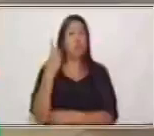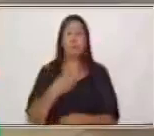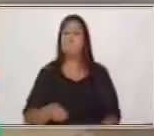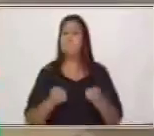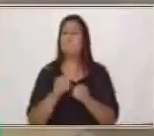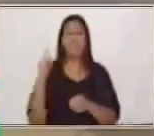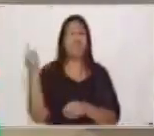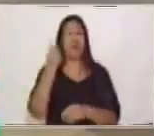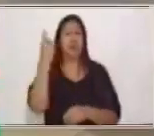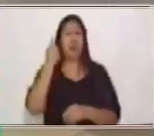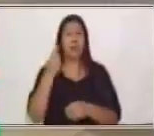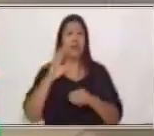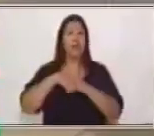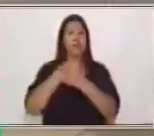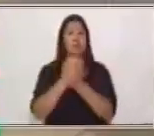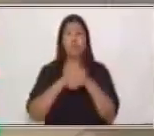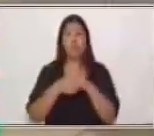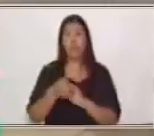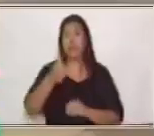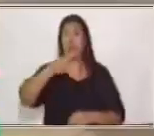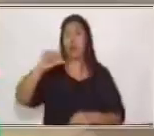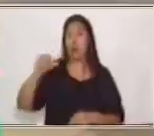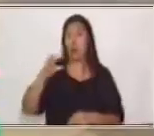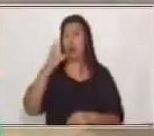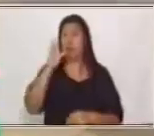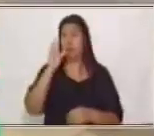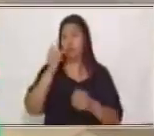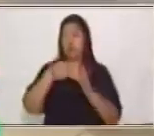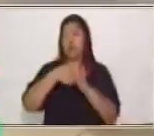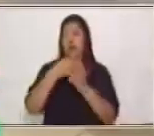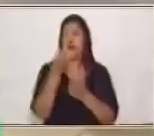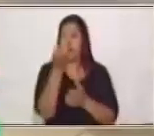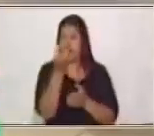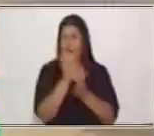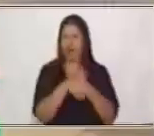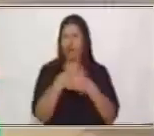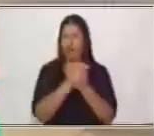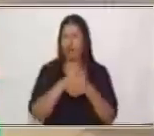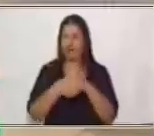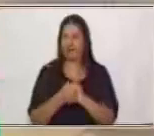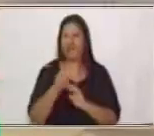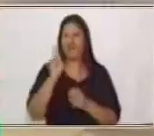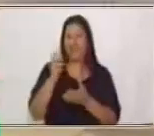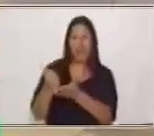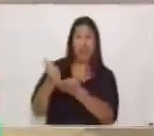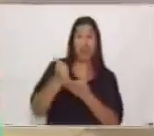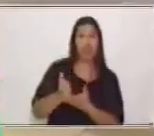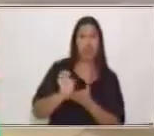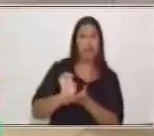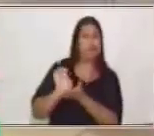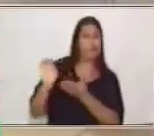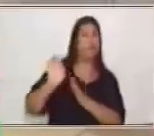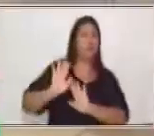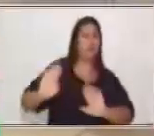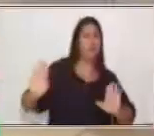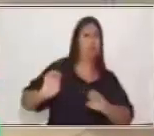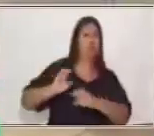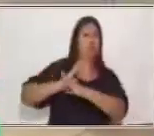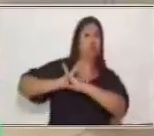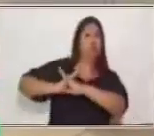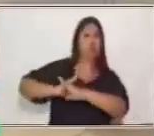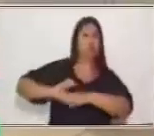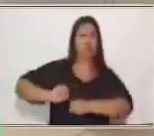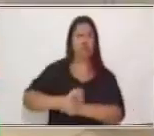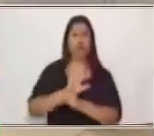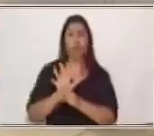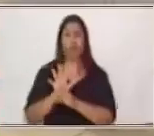lavarte siempre tus manos con agua y jabón, que eso nos ayudará a evitar enfermedades. Y recuerda quedarte en